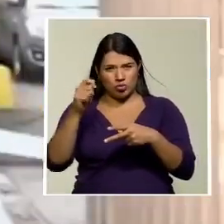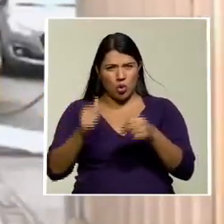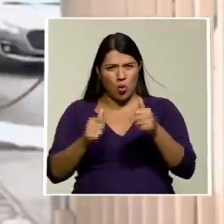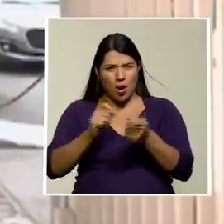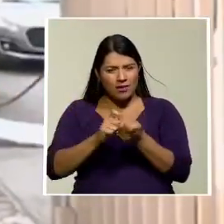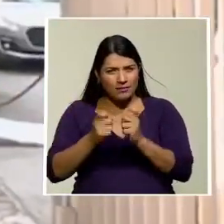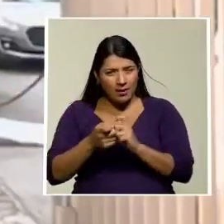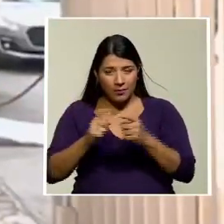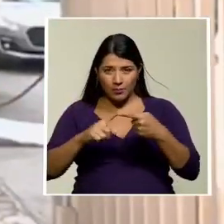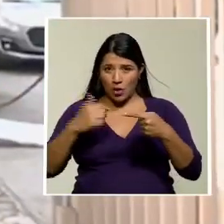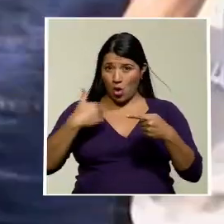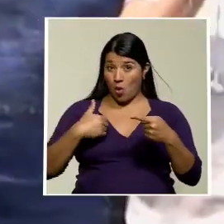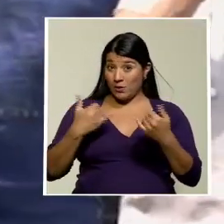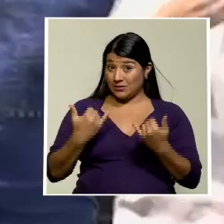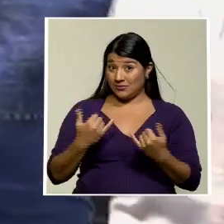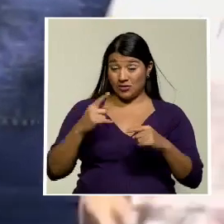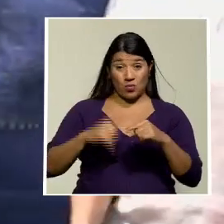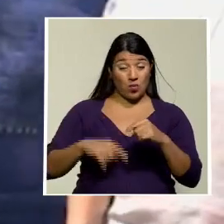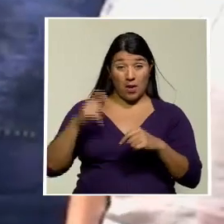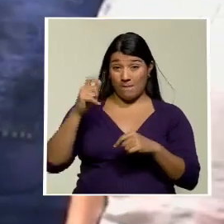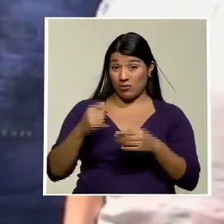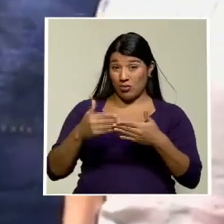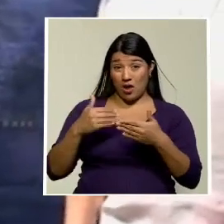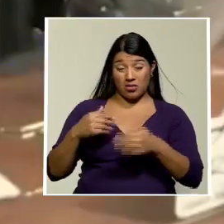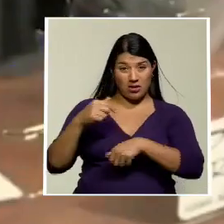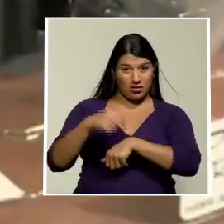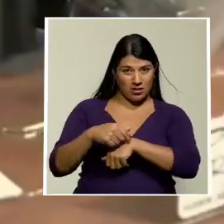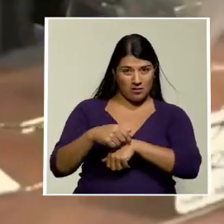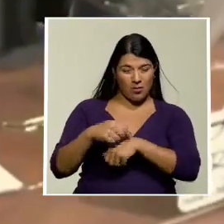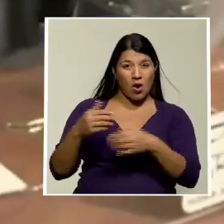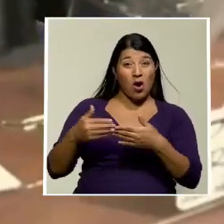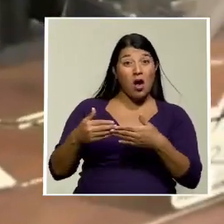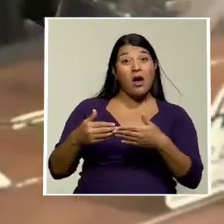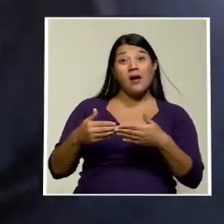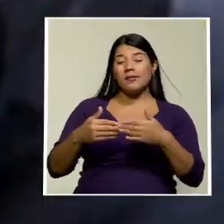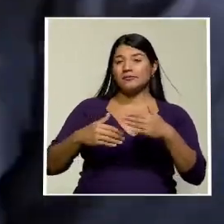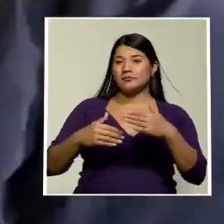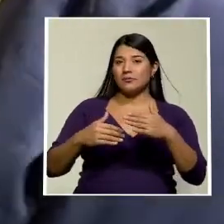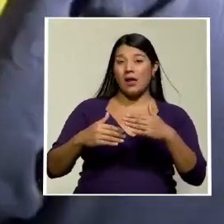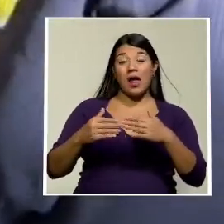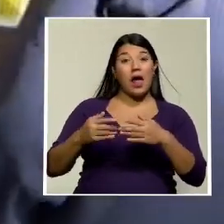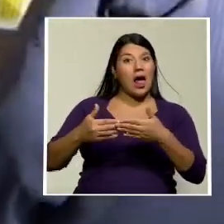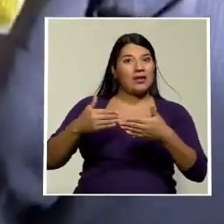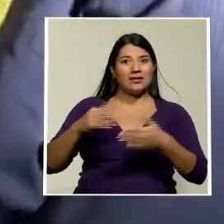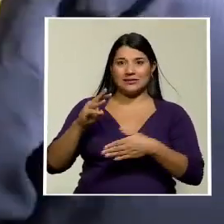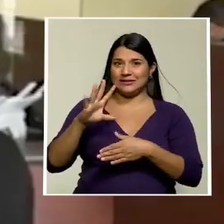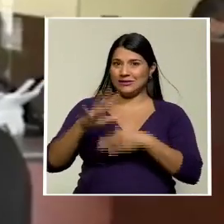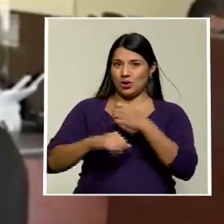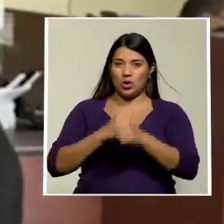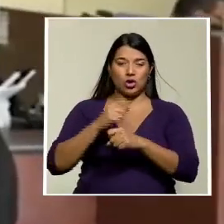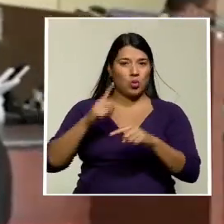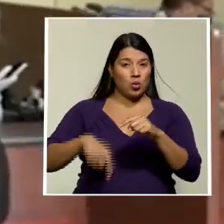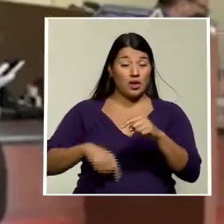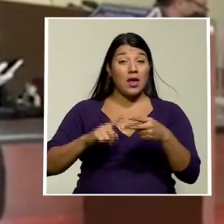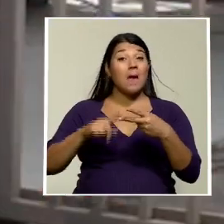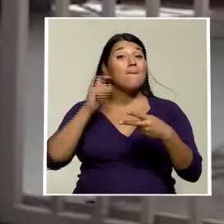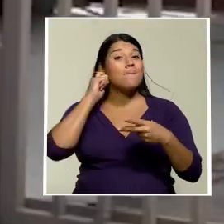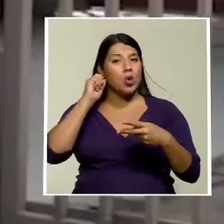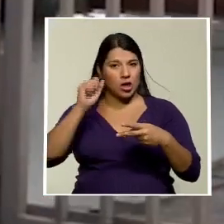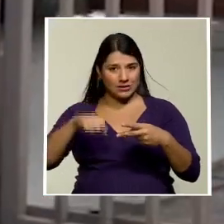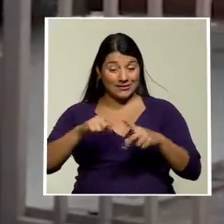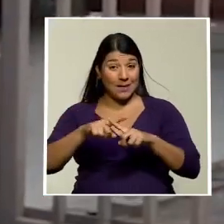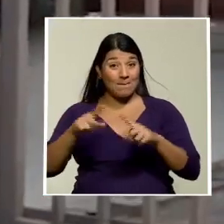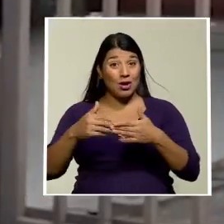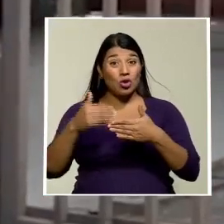los hombres ya no se podrán pensionar anticipadamente antes de los 65 años. Las mujeres sí lo podrán hacer pero a partir de los